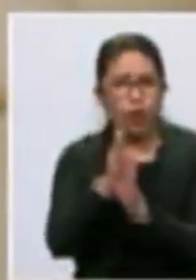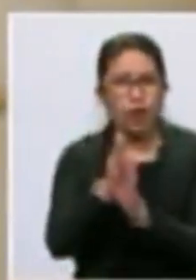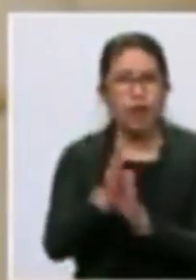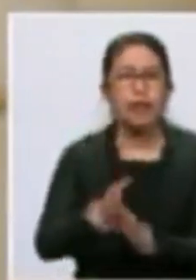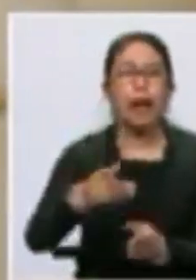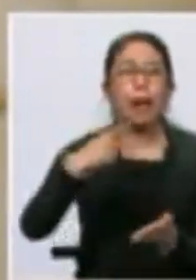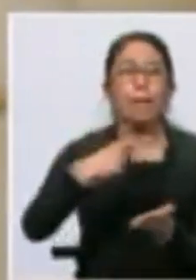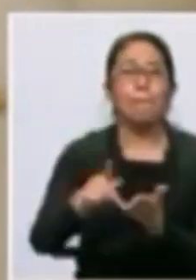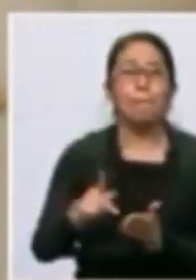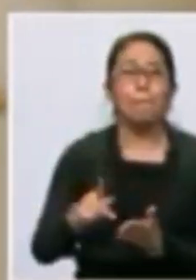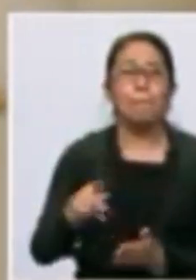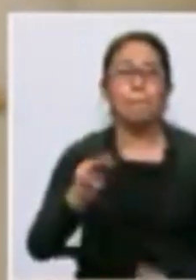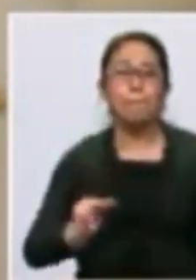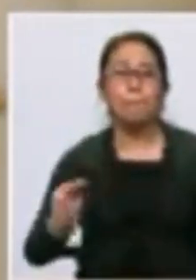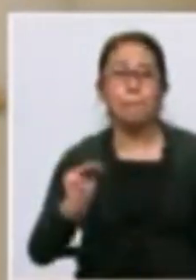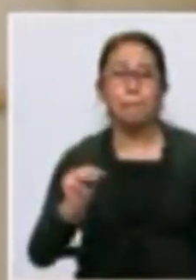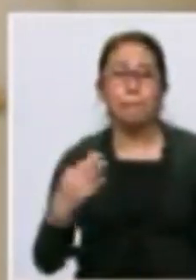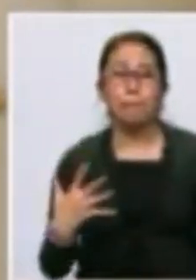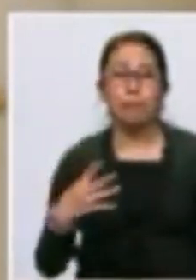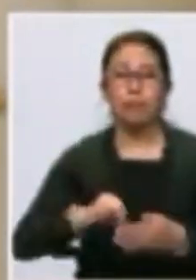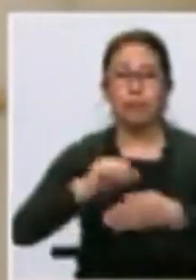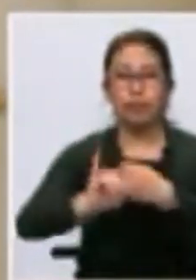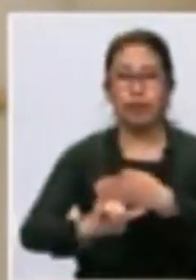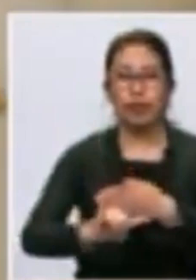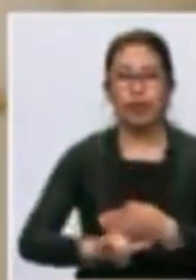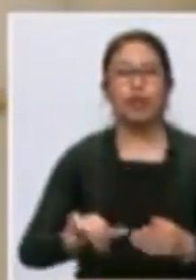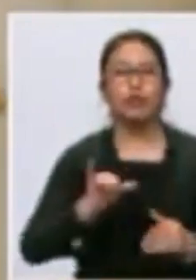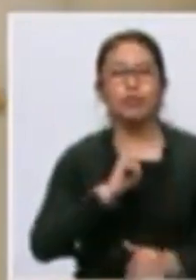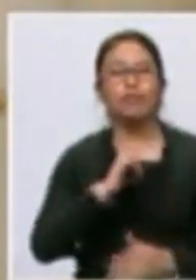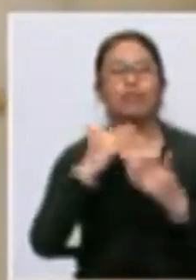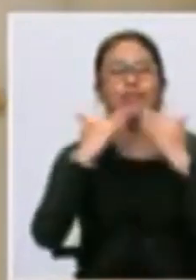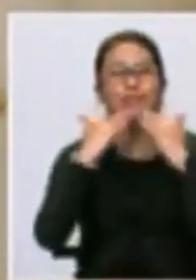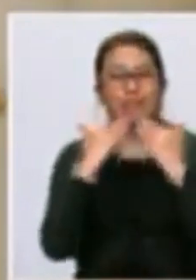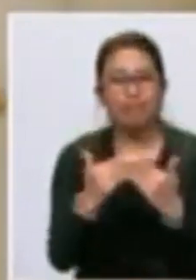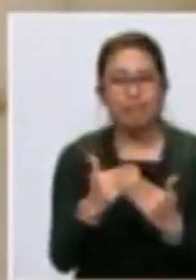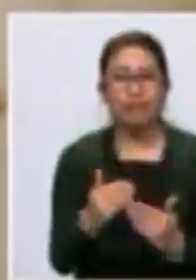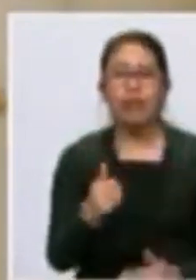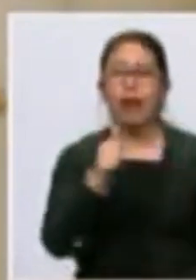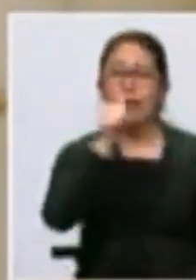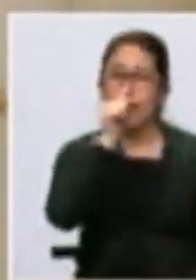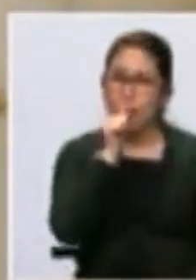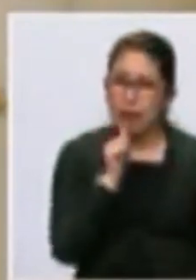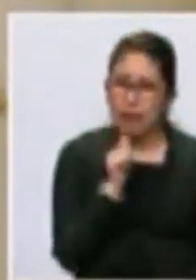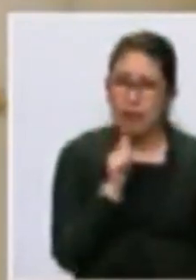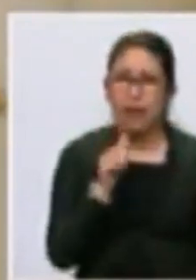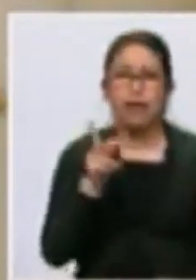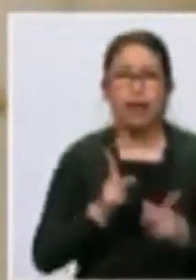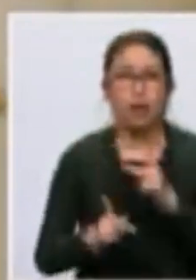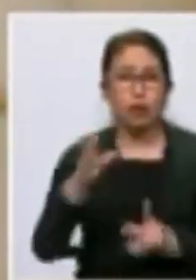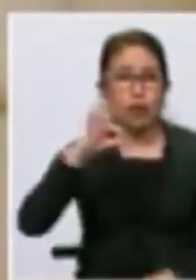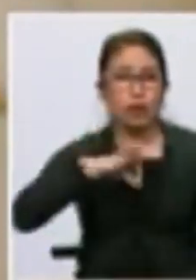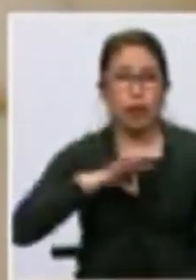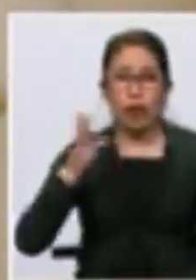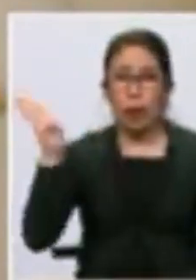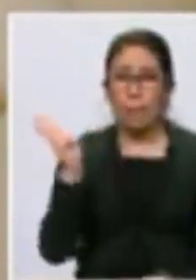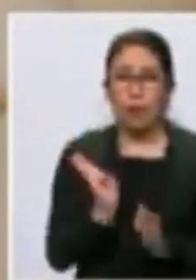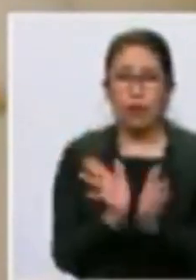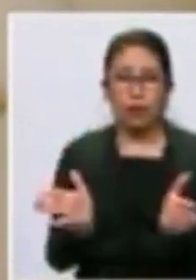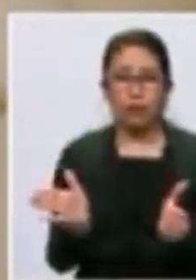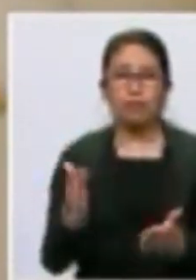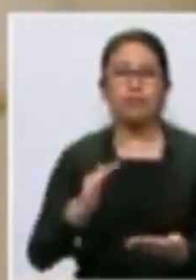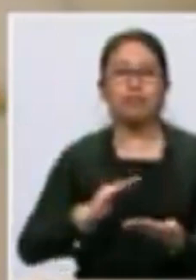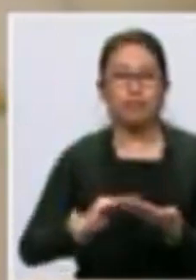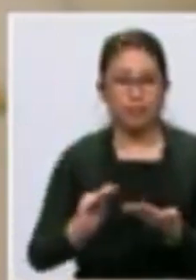partir del martes cinco de mayo. Les agradezco por la paciencia a los beneficiarios del bono universal y les reitero mis